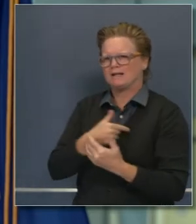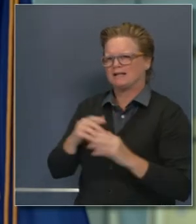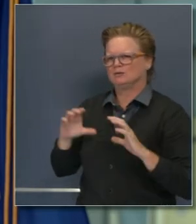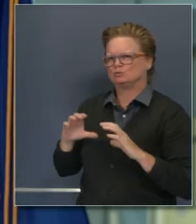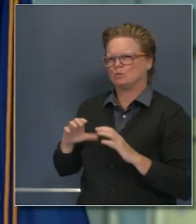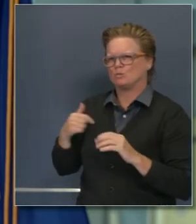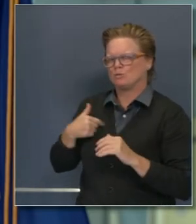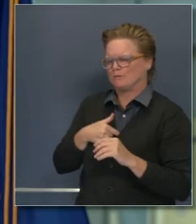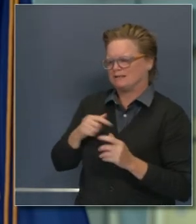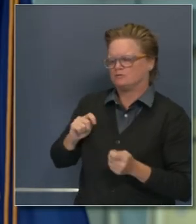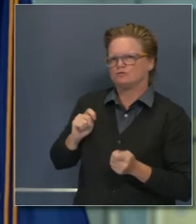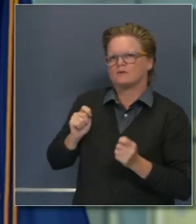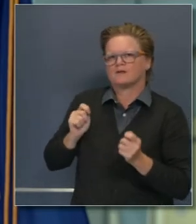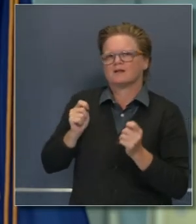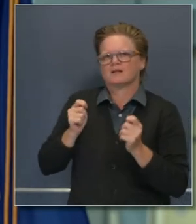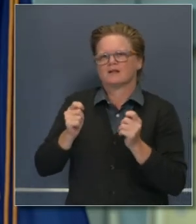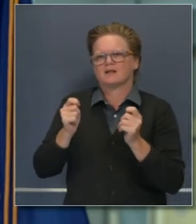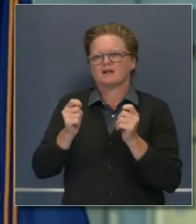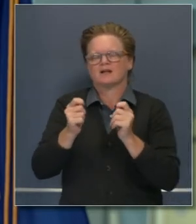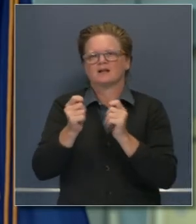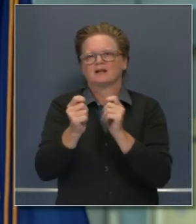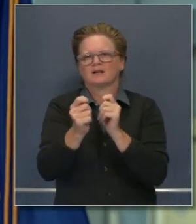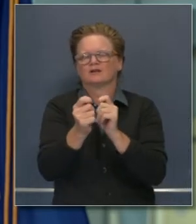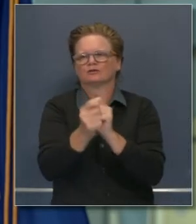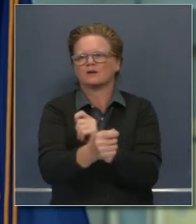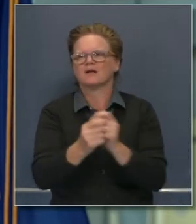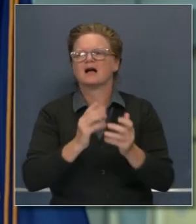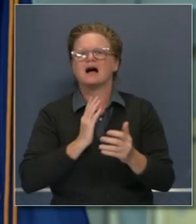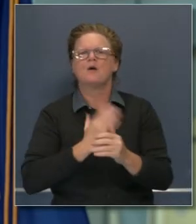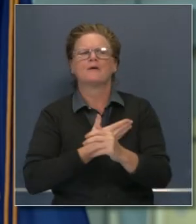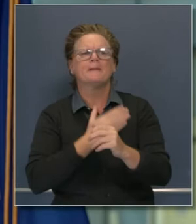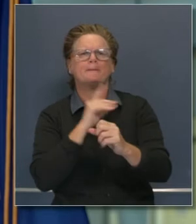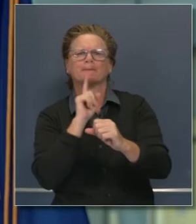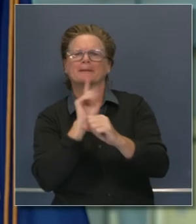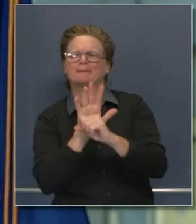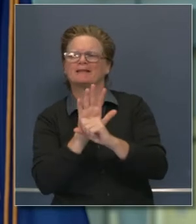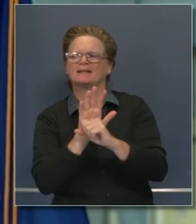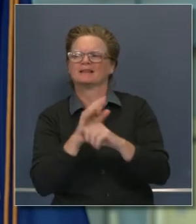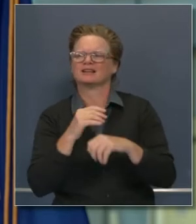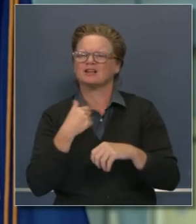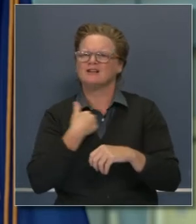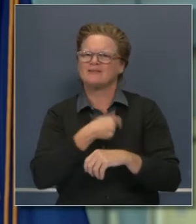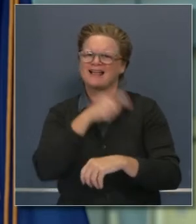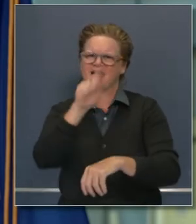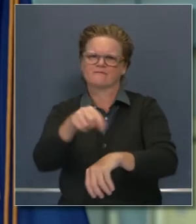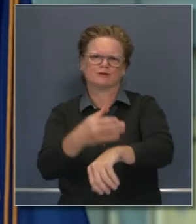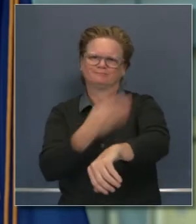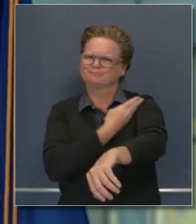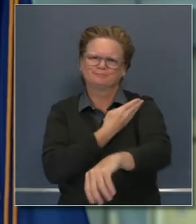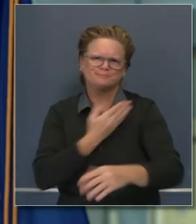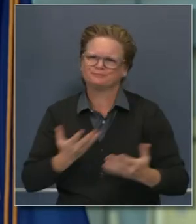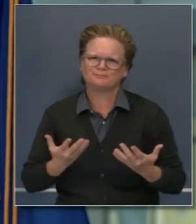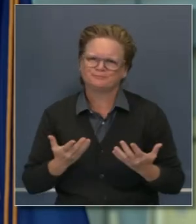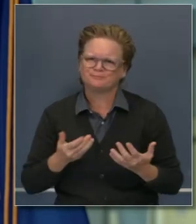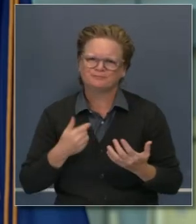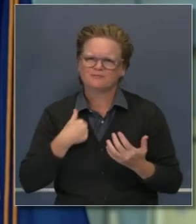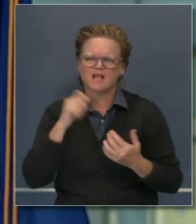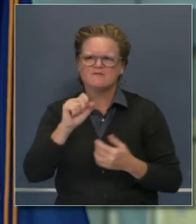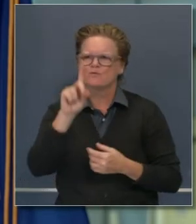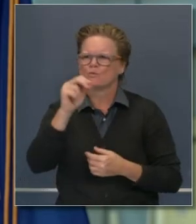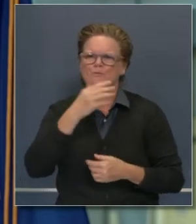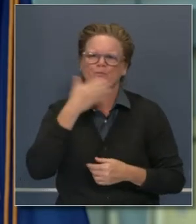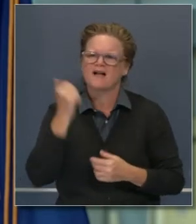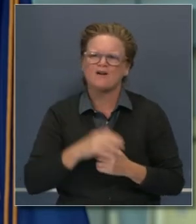Estamos comprometidos a ejercer apropiadamente nuestra resolución de hacer más de lo que hemos hecho hasta la fecha incluso